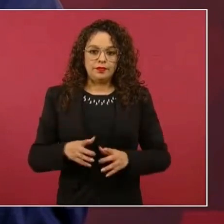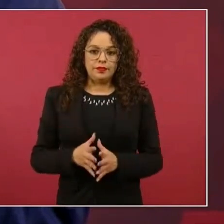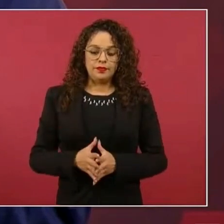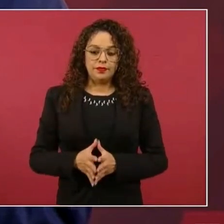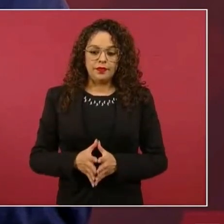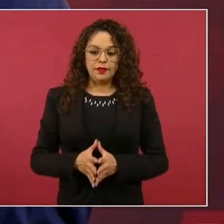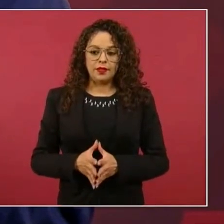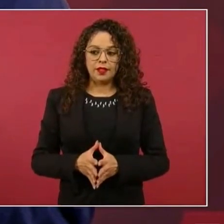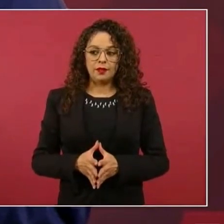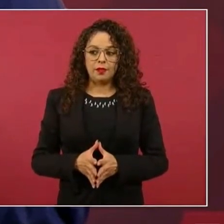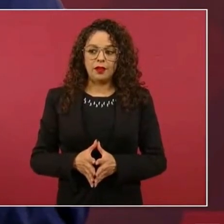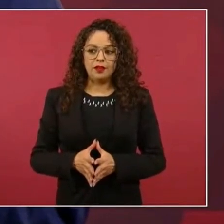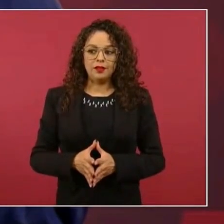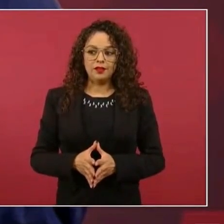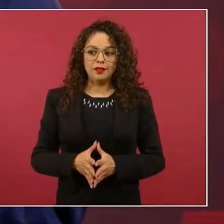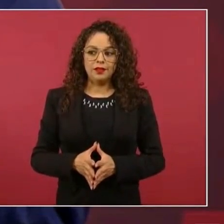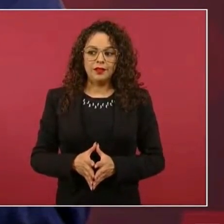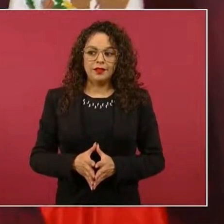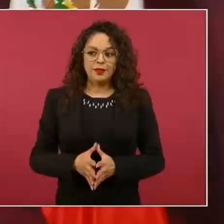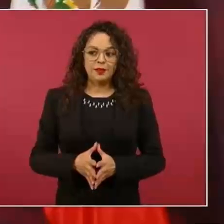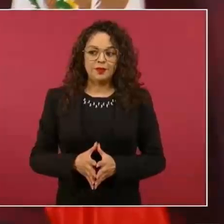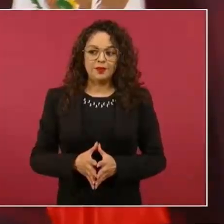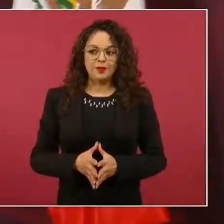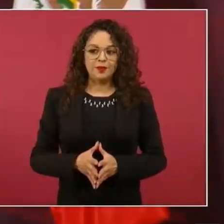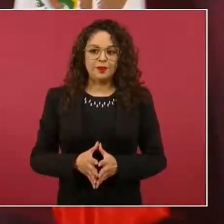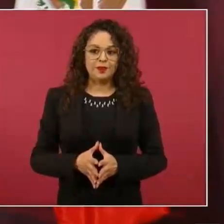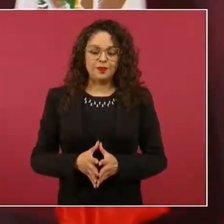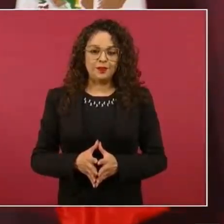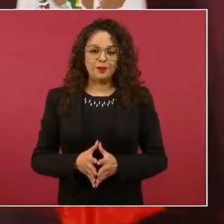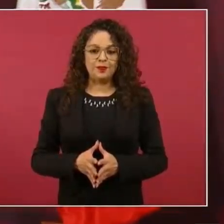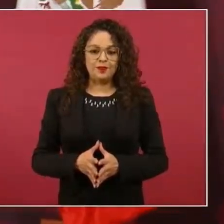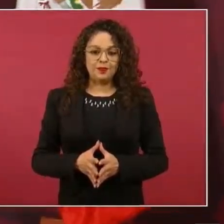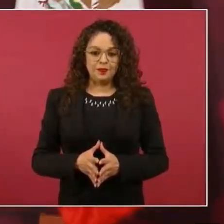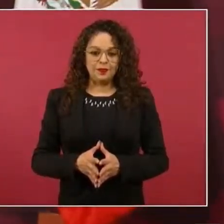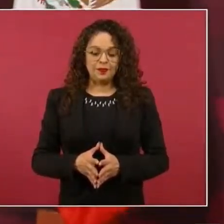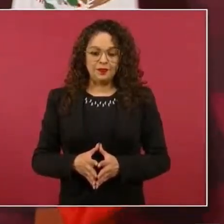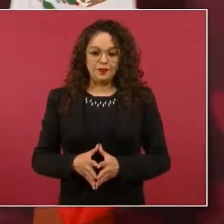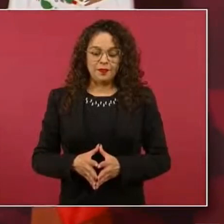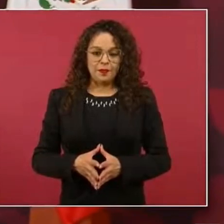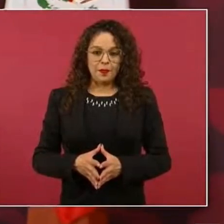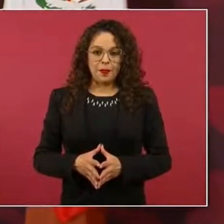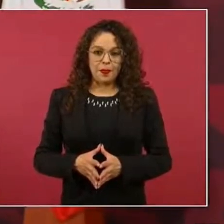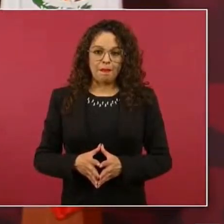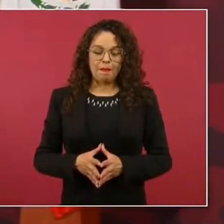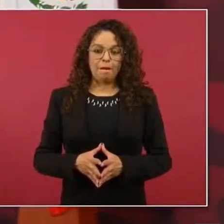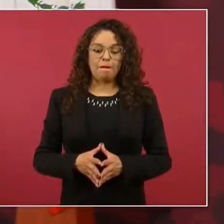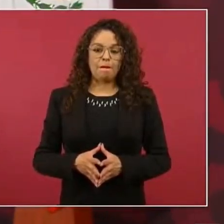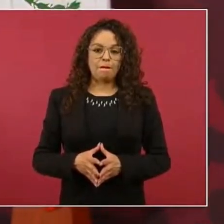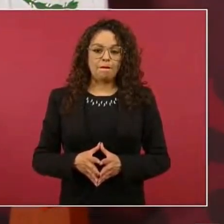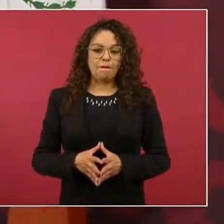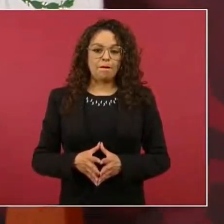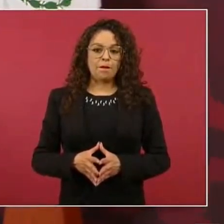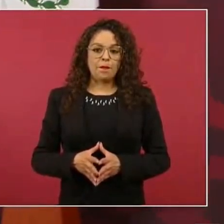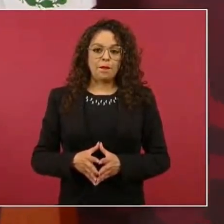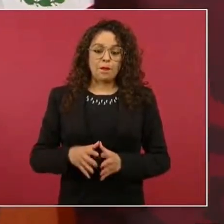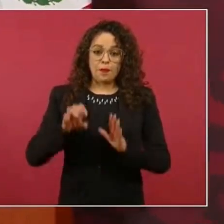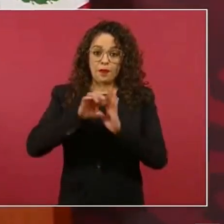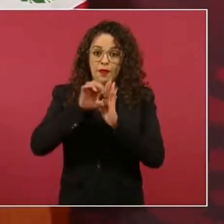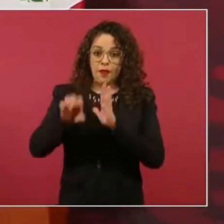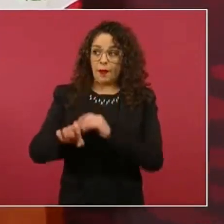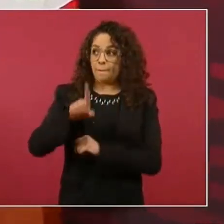hay constancia que los que empiezan con la represión en Tlatelolco